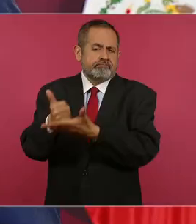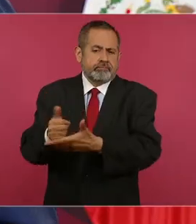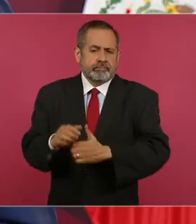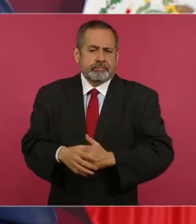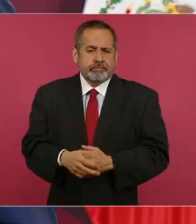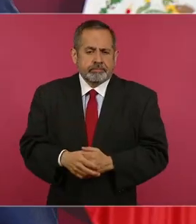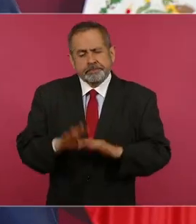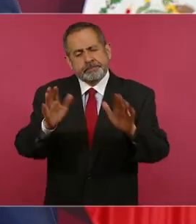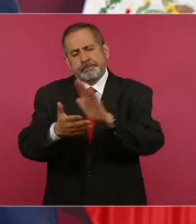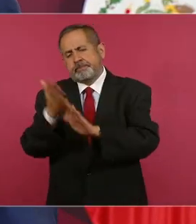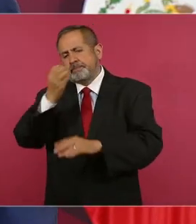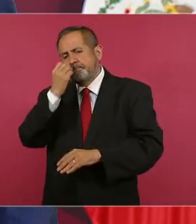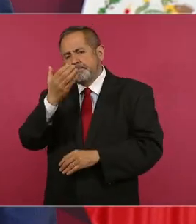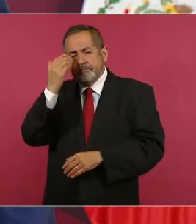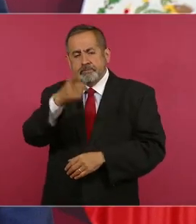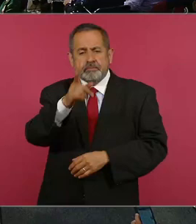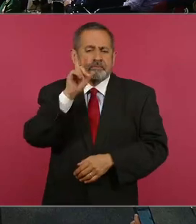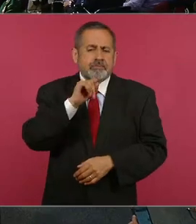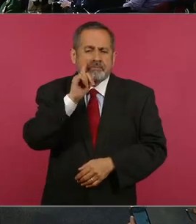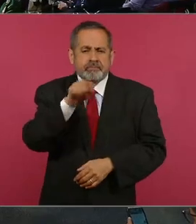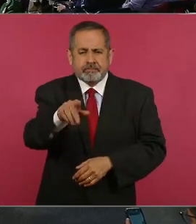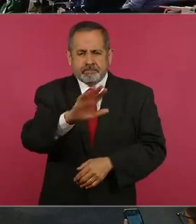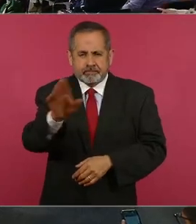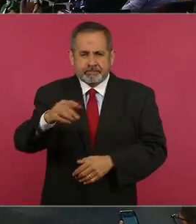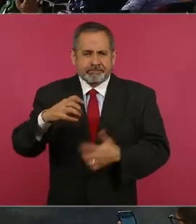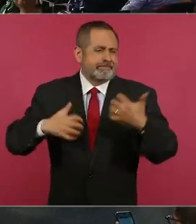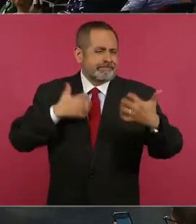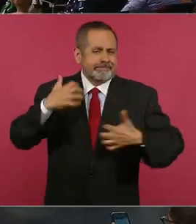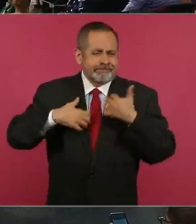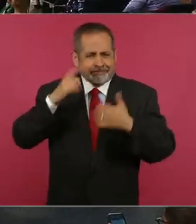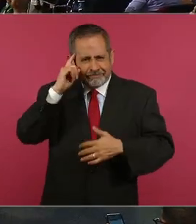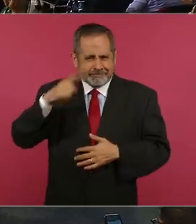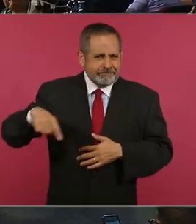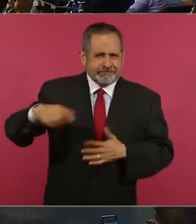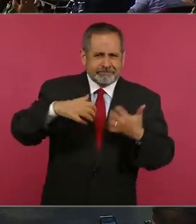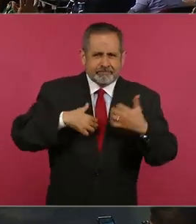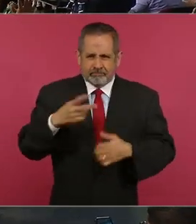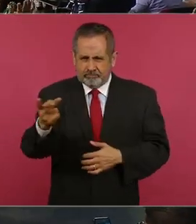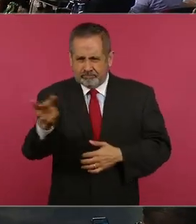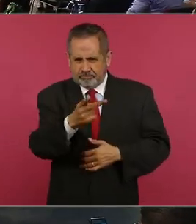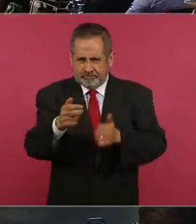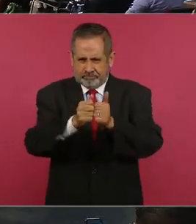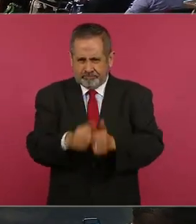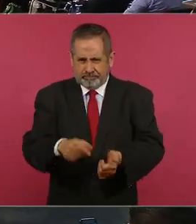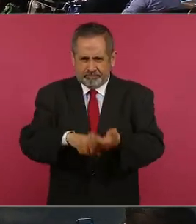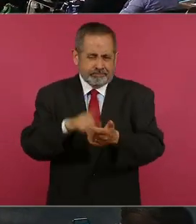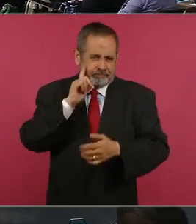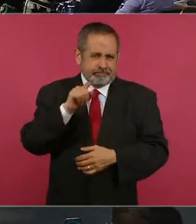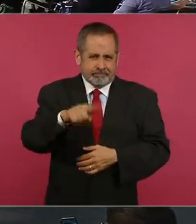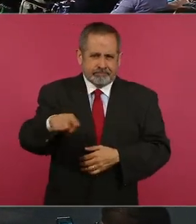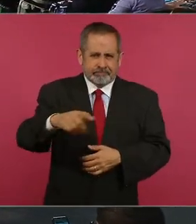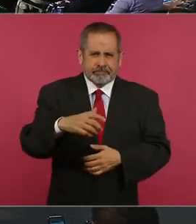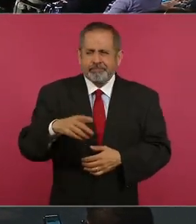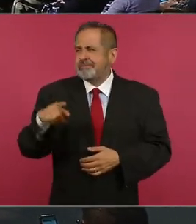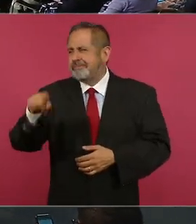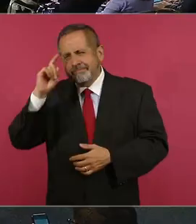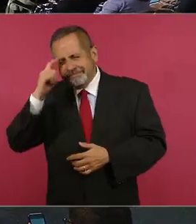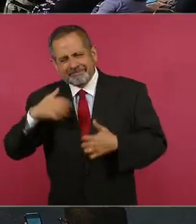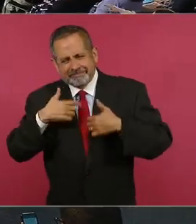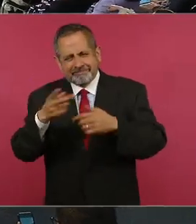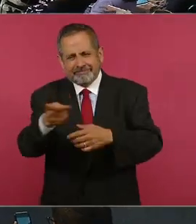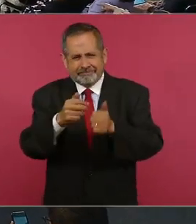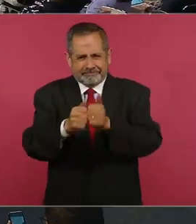Vámonos a desayunar ya, te quedas para mañana, aunque se enojen, los dos se quedan, aunque se enojen,